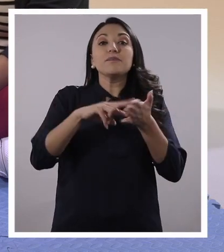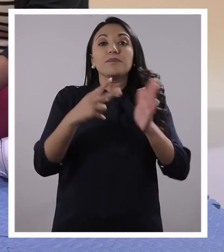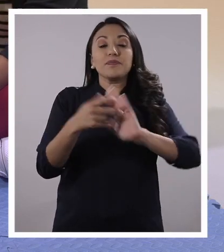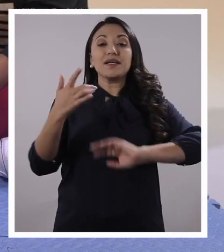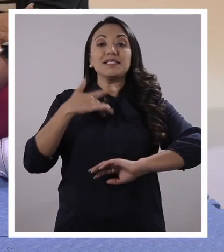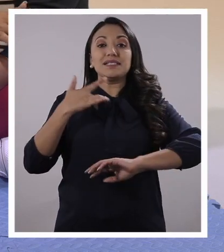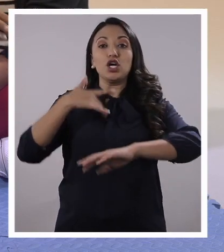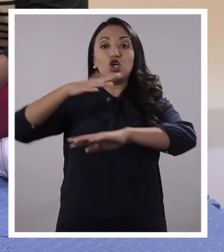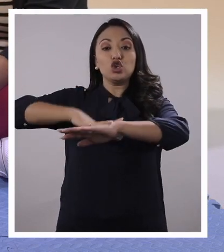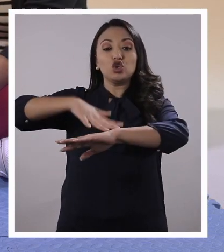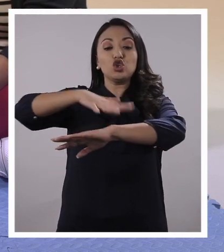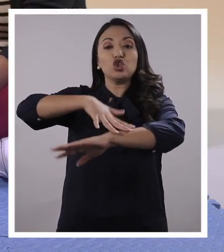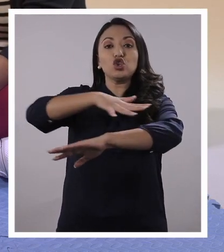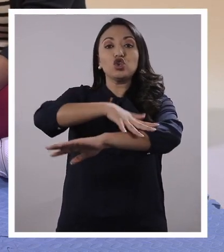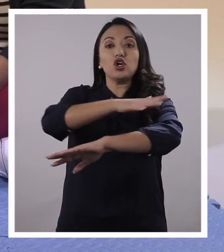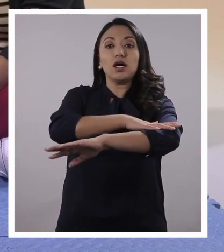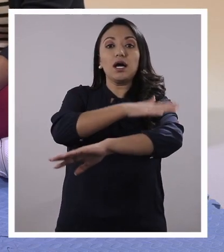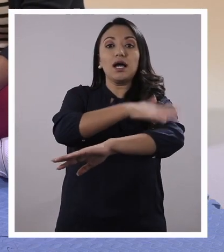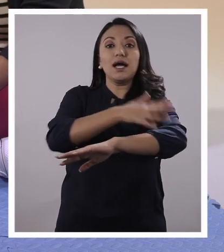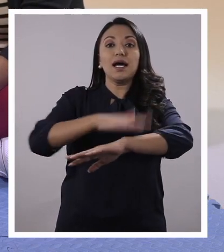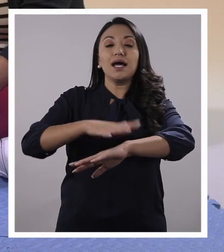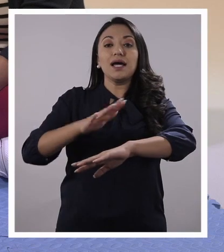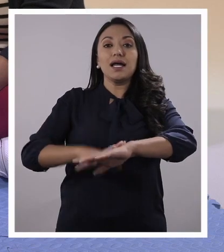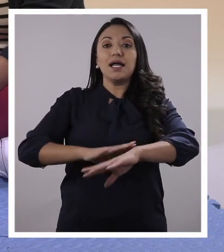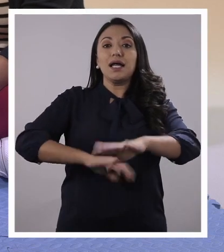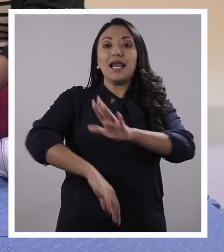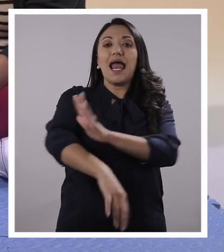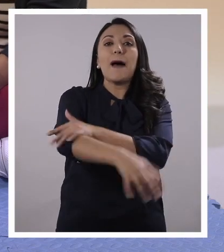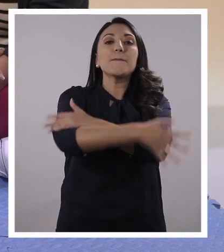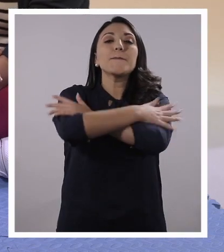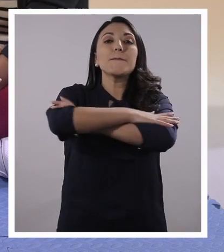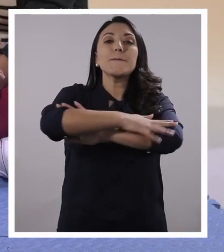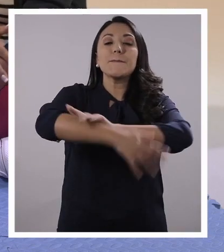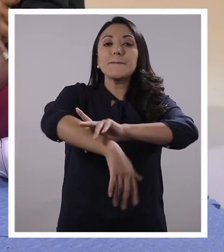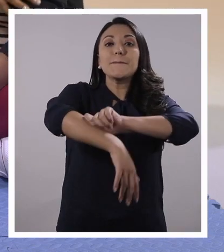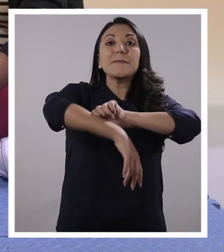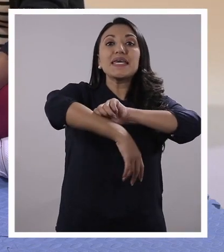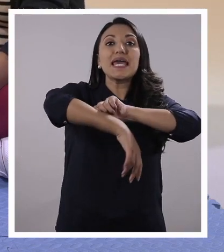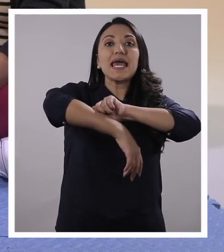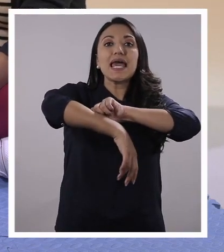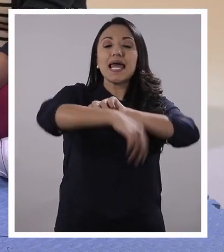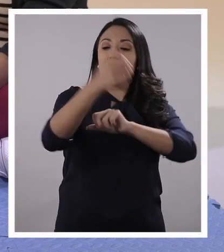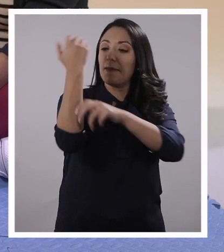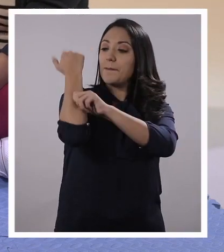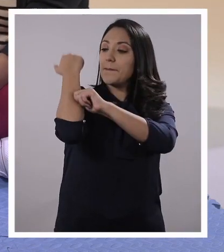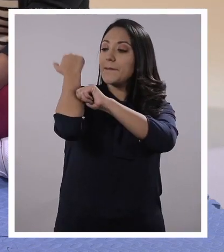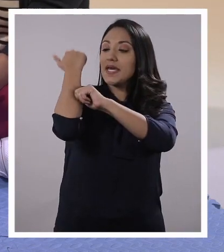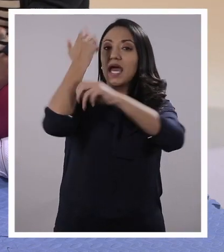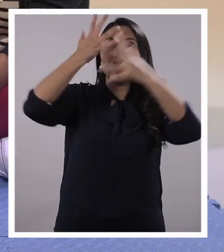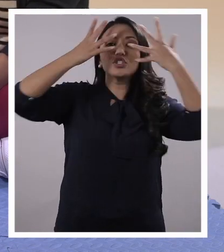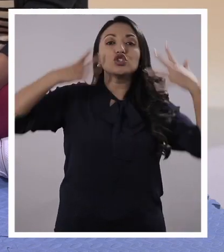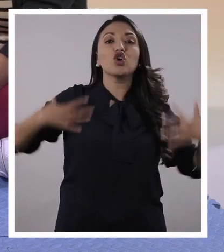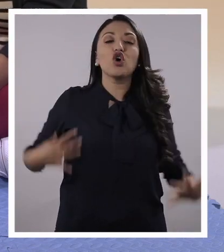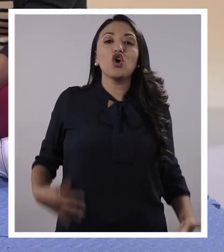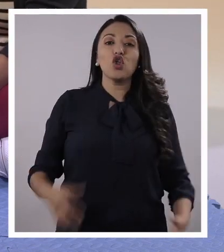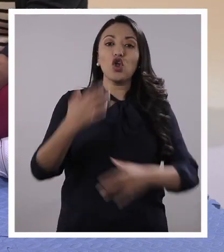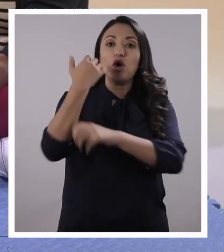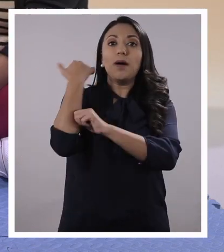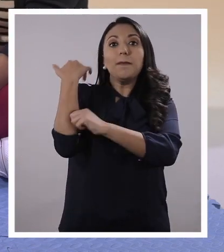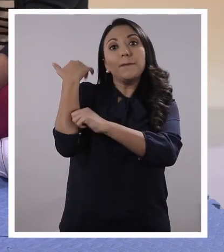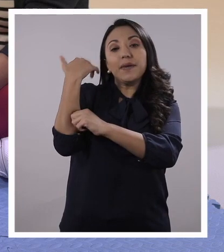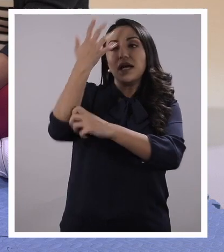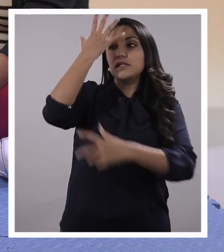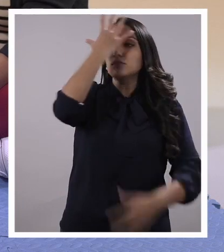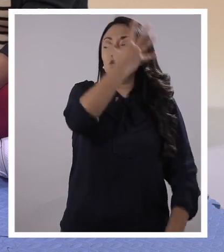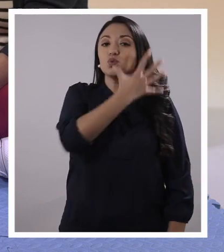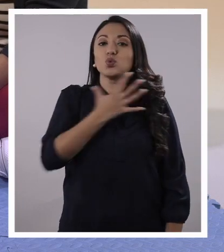sentido del tacto es el... La... La piel. La piel. Y tenemos todo nuestro cuerpo cubierto de piel, así